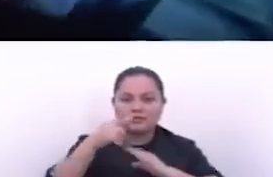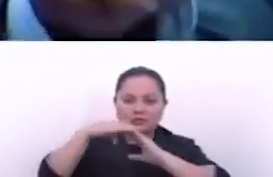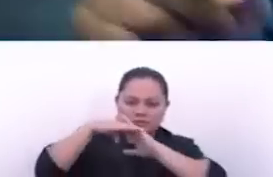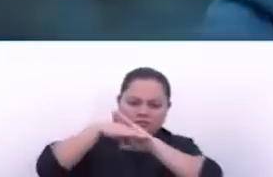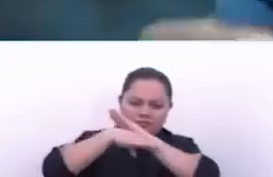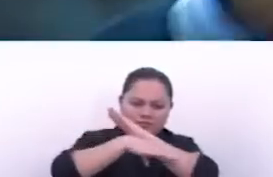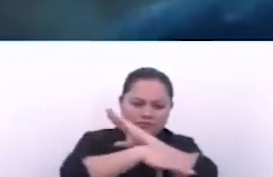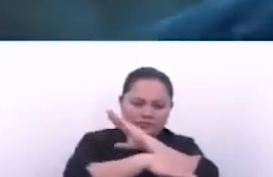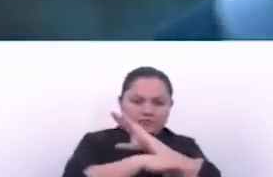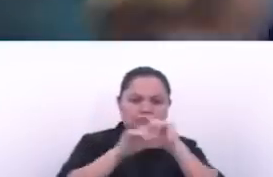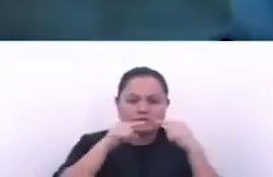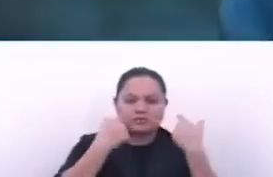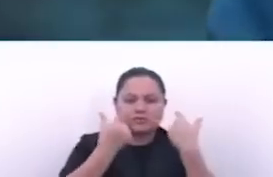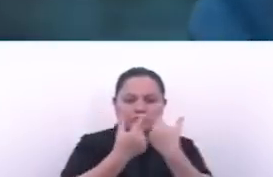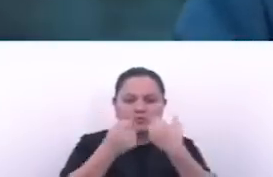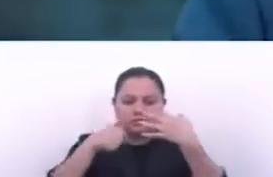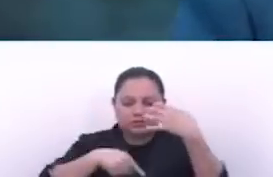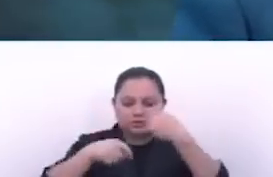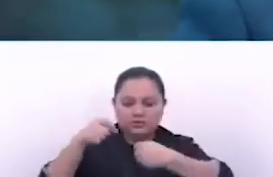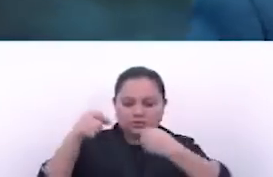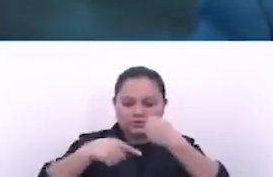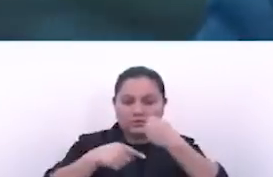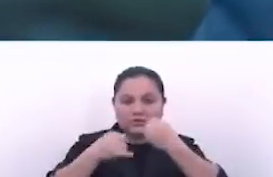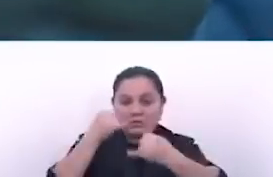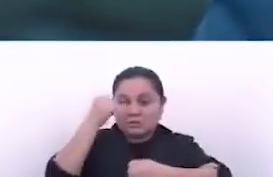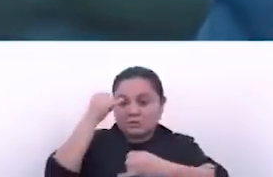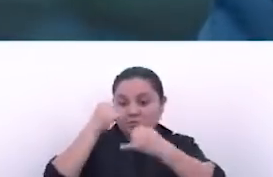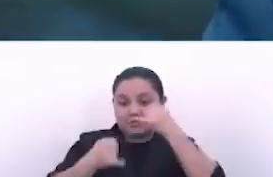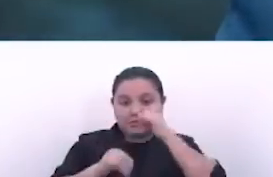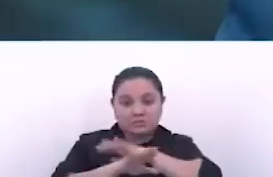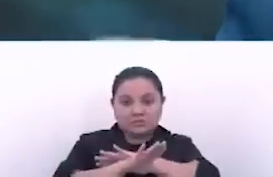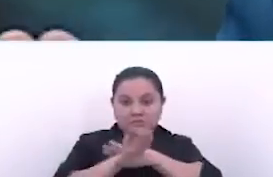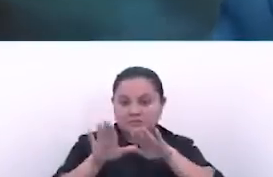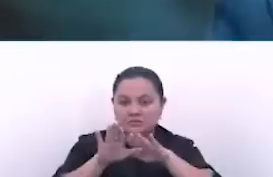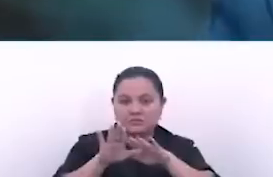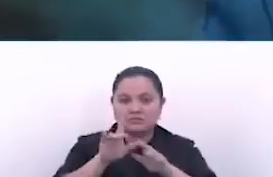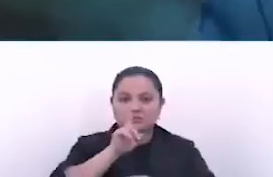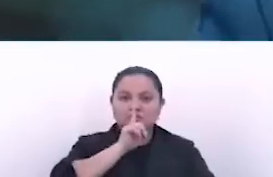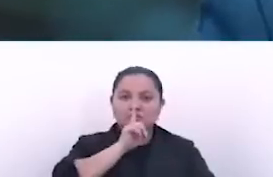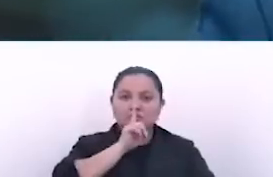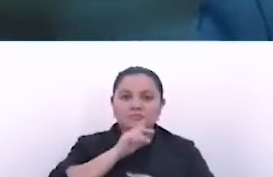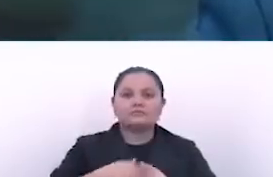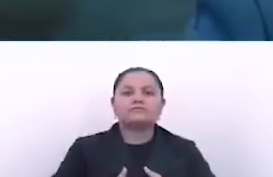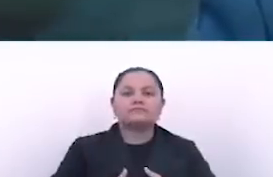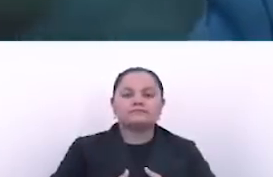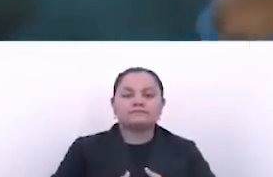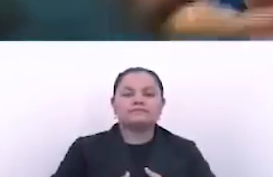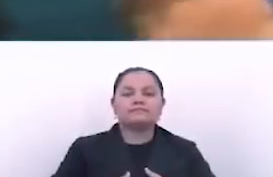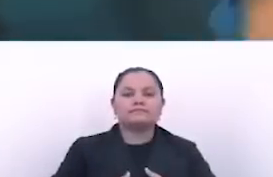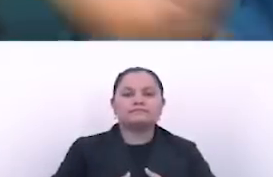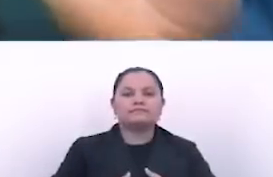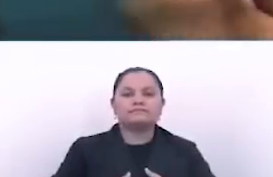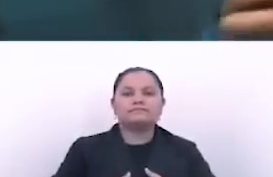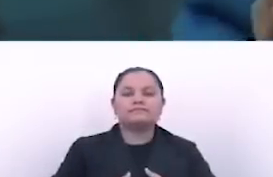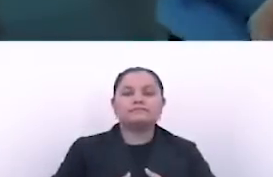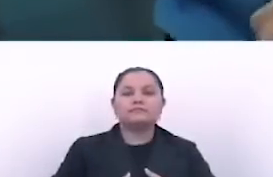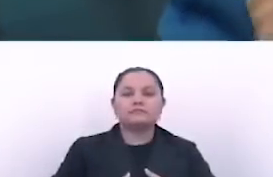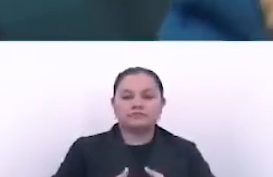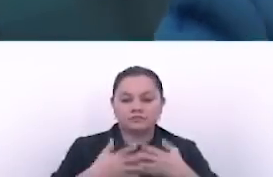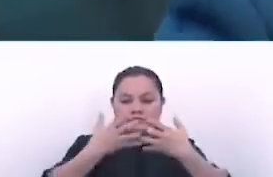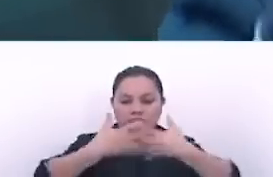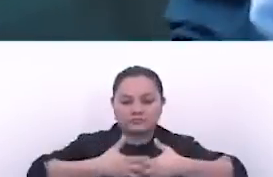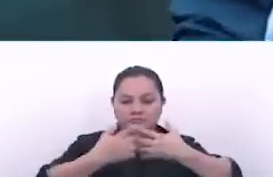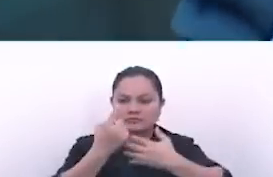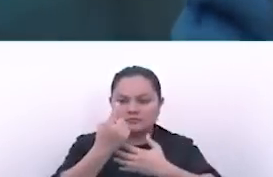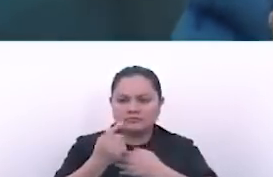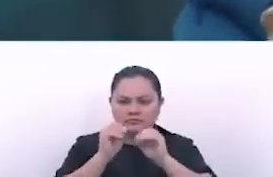sector agrícola y que son ellos los que se lo terminaron. Y ahí sí no dicen nada. Pero los productores tienen claro esa